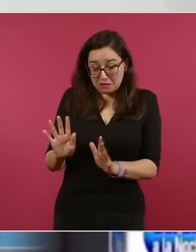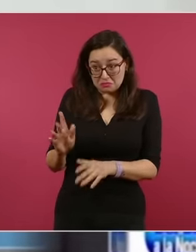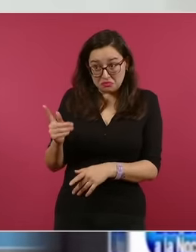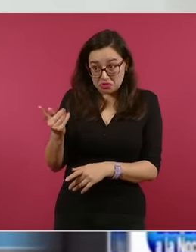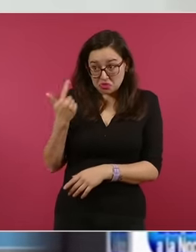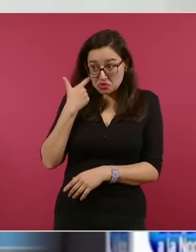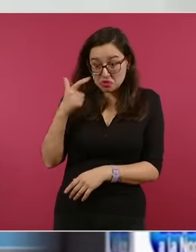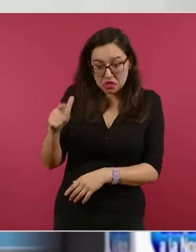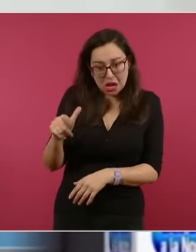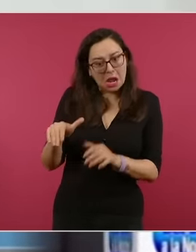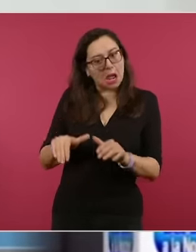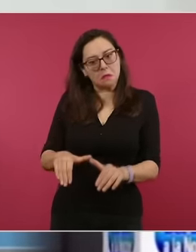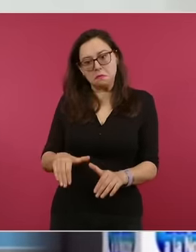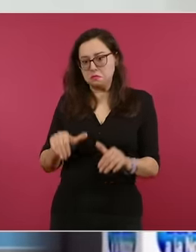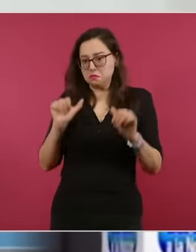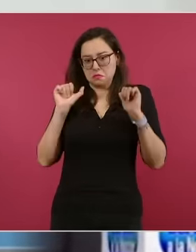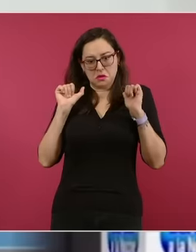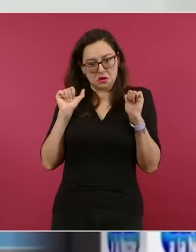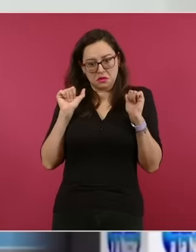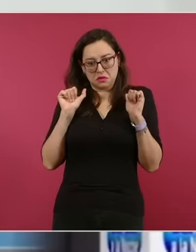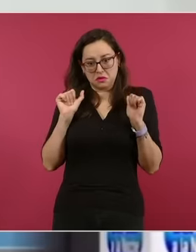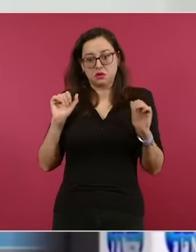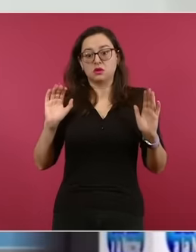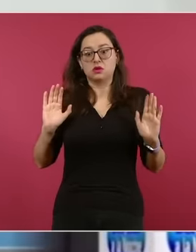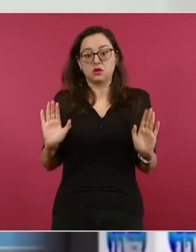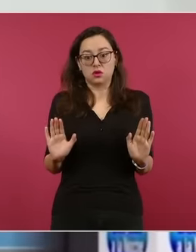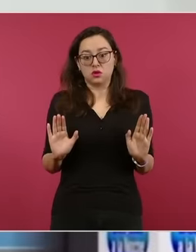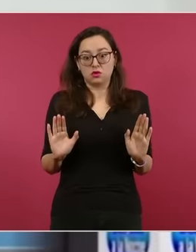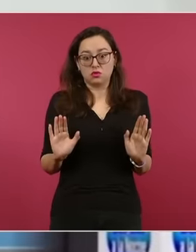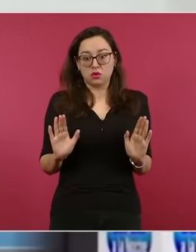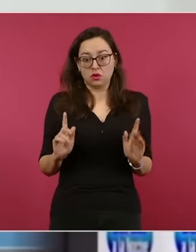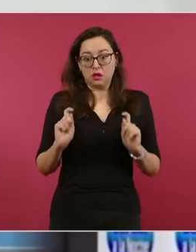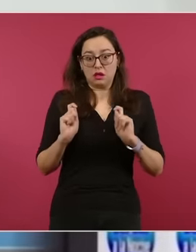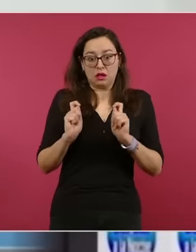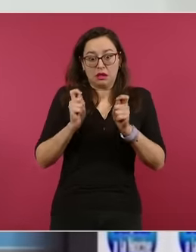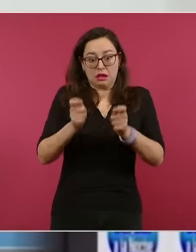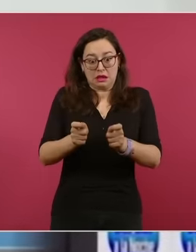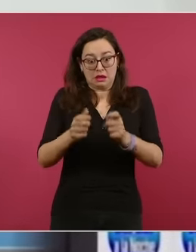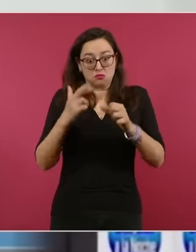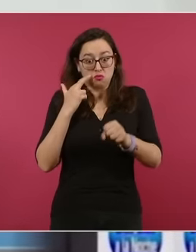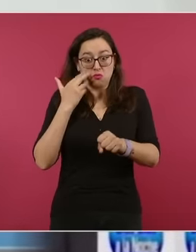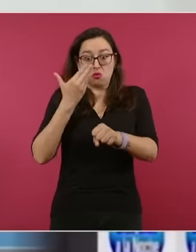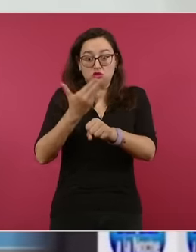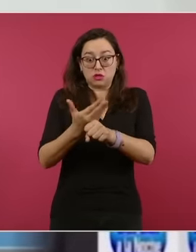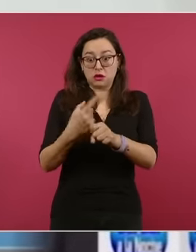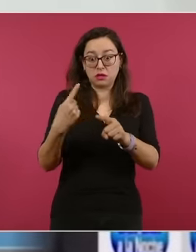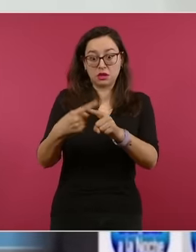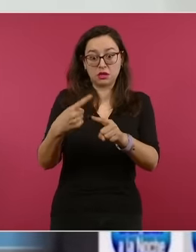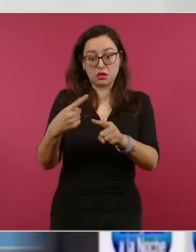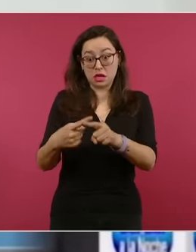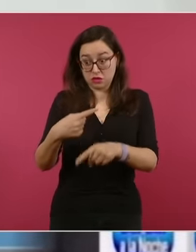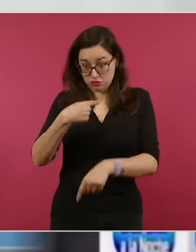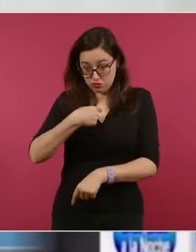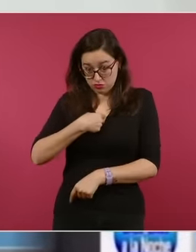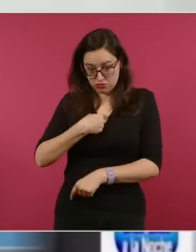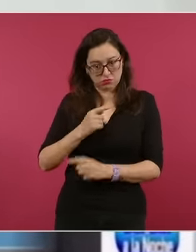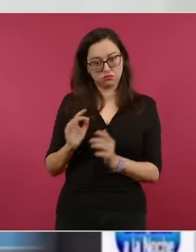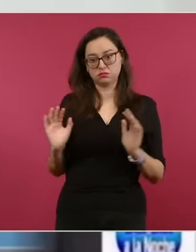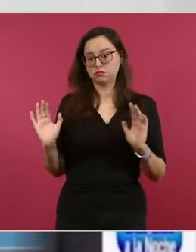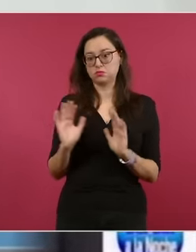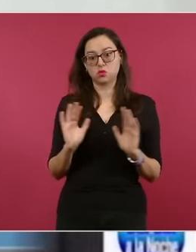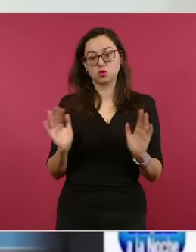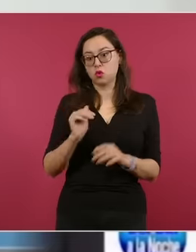Y a partir de ese momento será otra la persona que esté vinculada para conocimientos, si te parece pertinente,